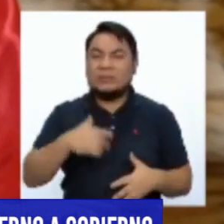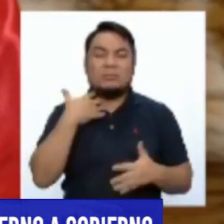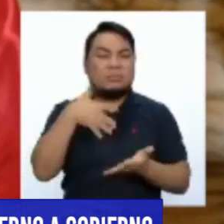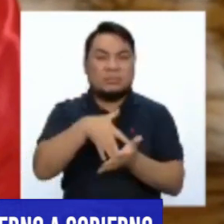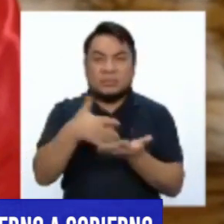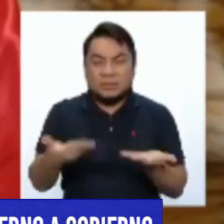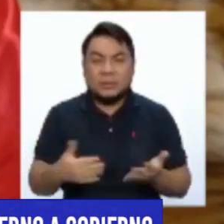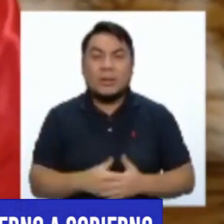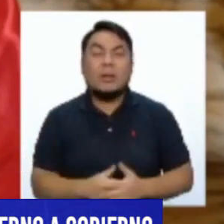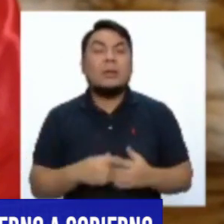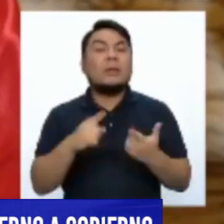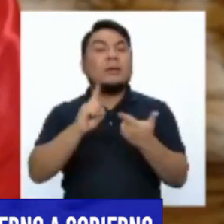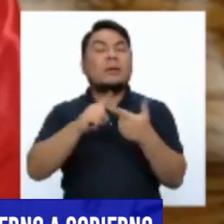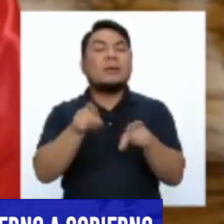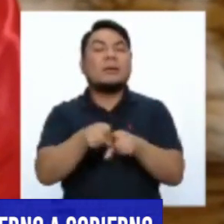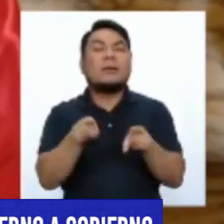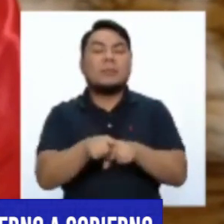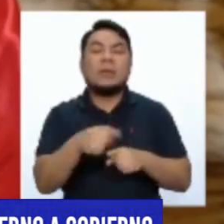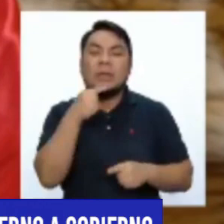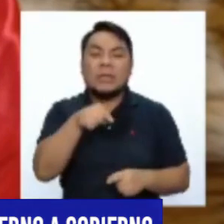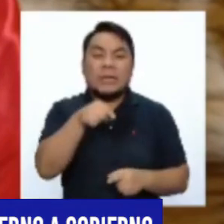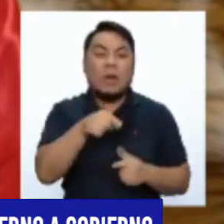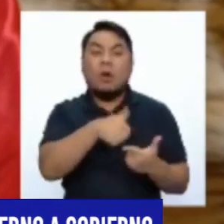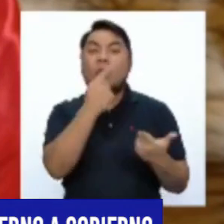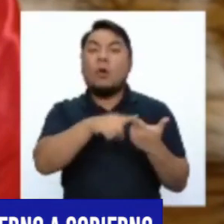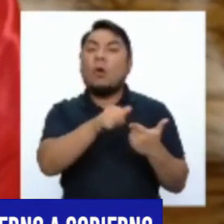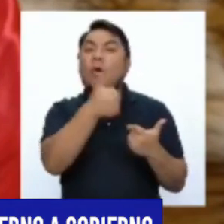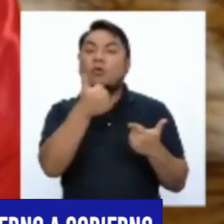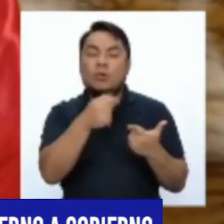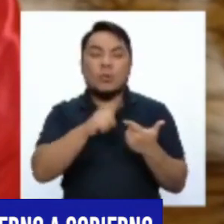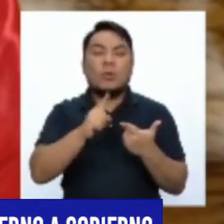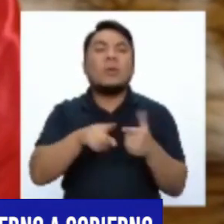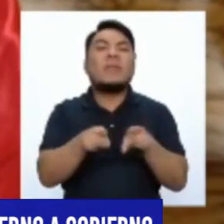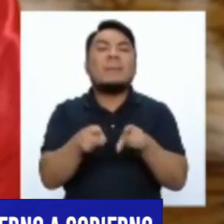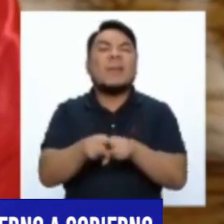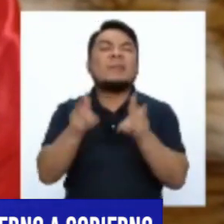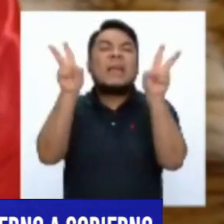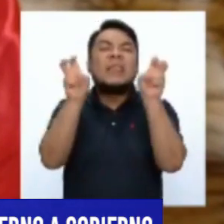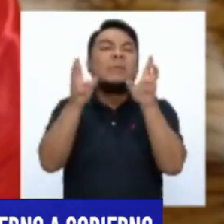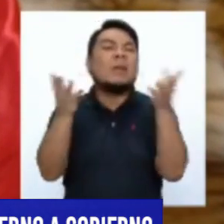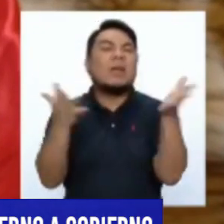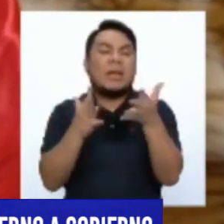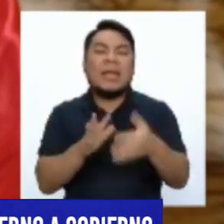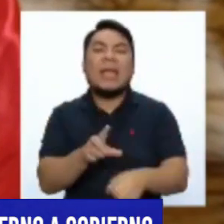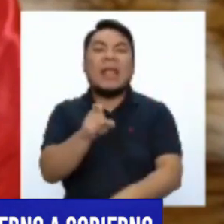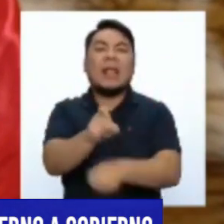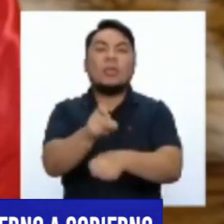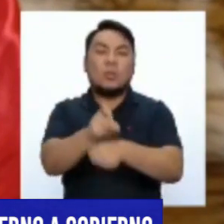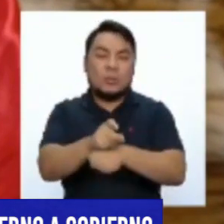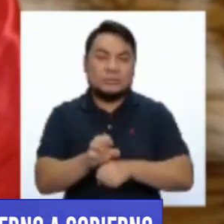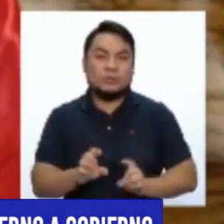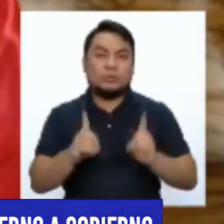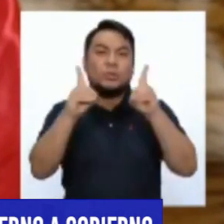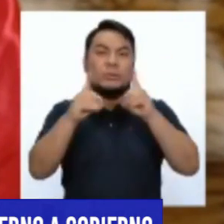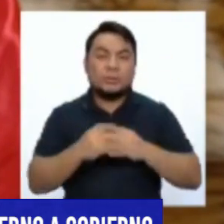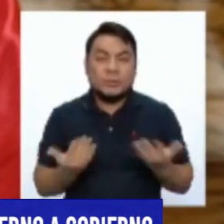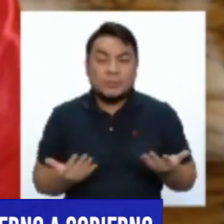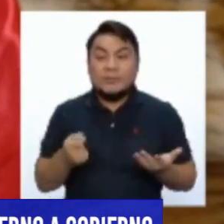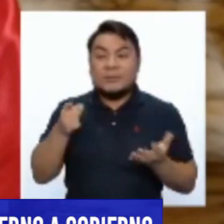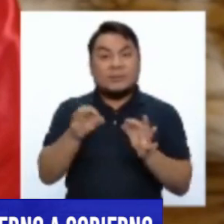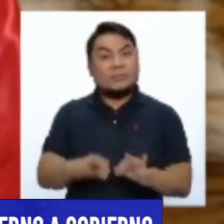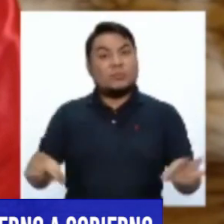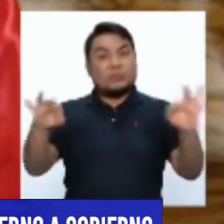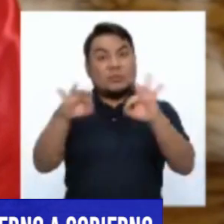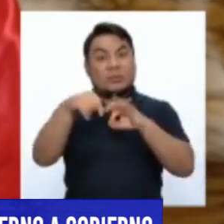Pero también contempla proyectos en el sector educación y lo más importante en estas